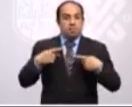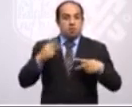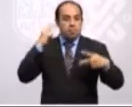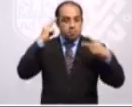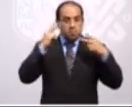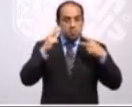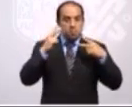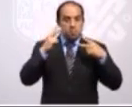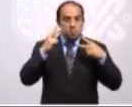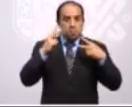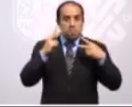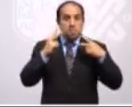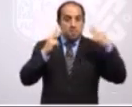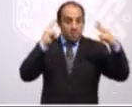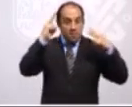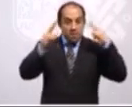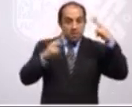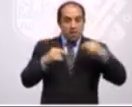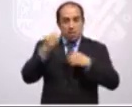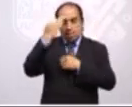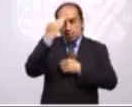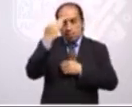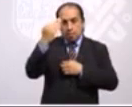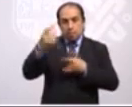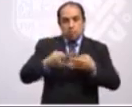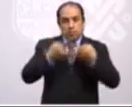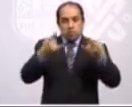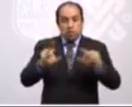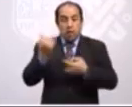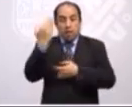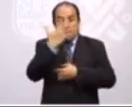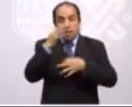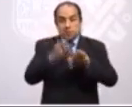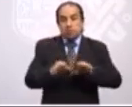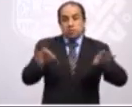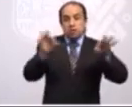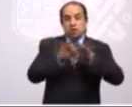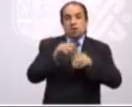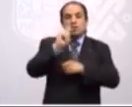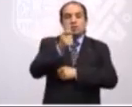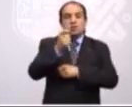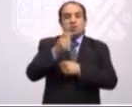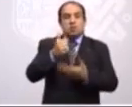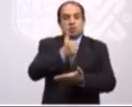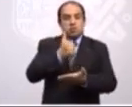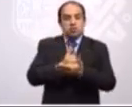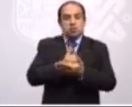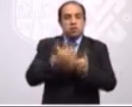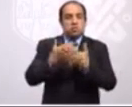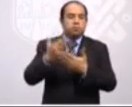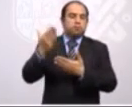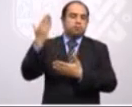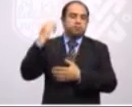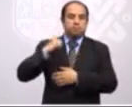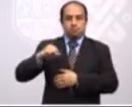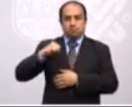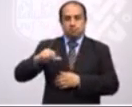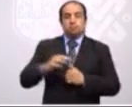históricos e imágenes icónicas de lo que fue la ciudad en algún momento. La que sigue, por favor.